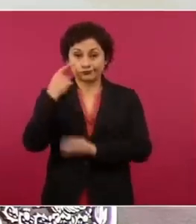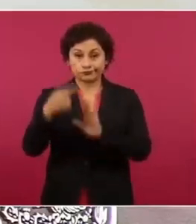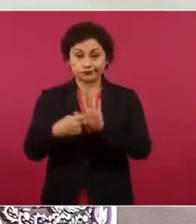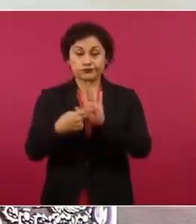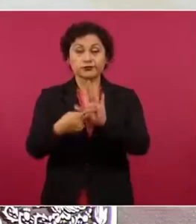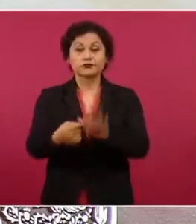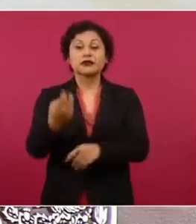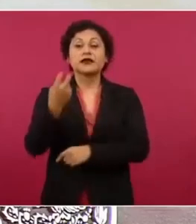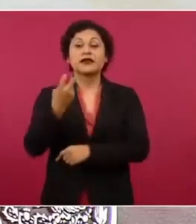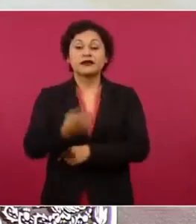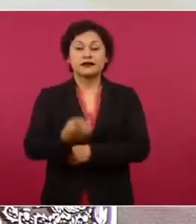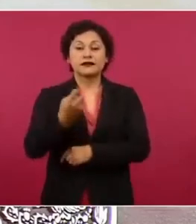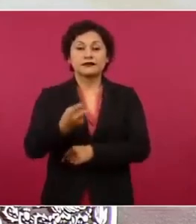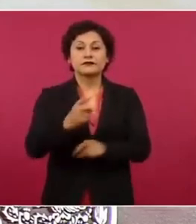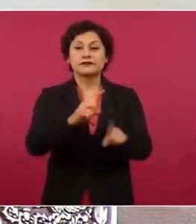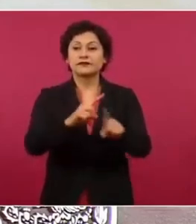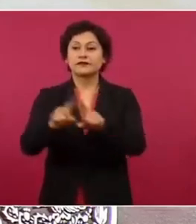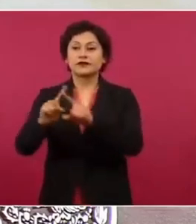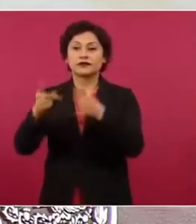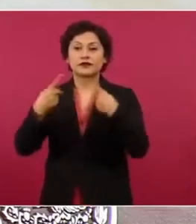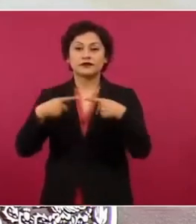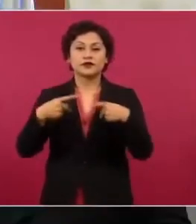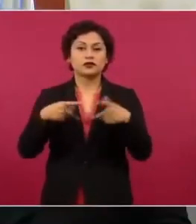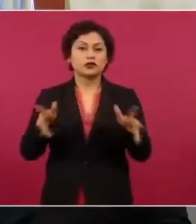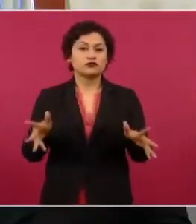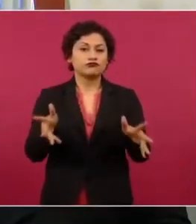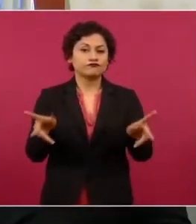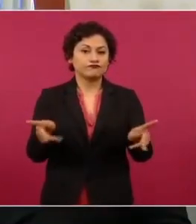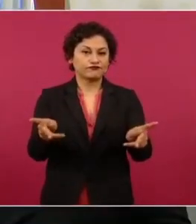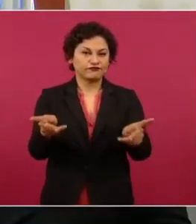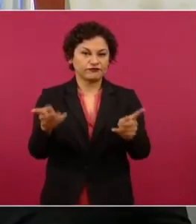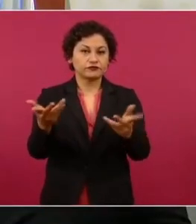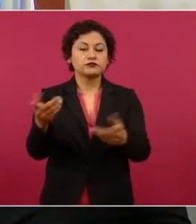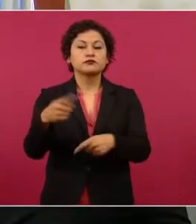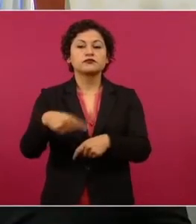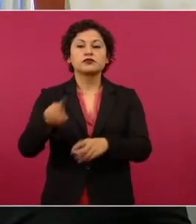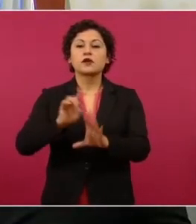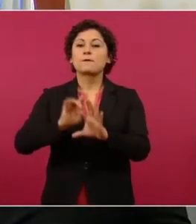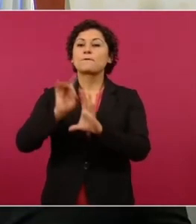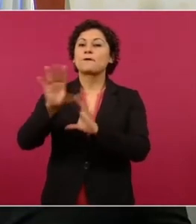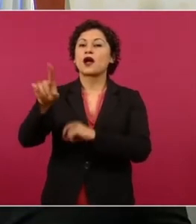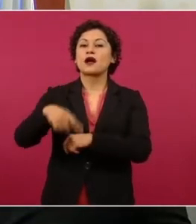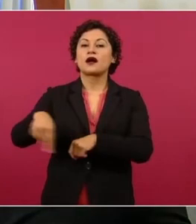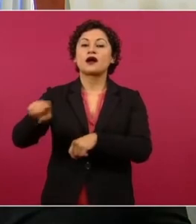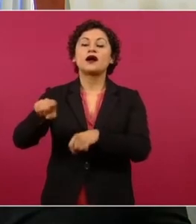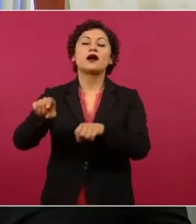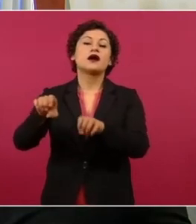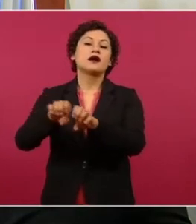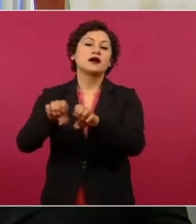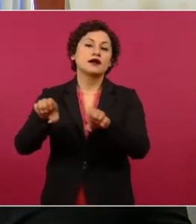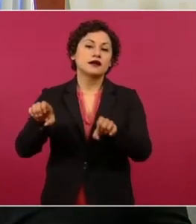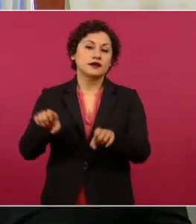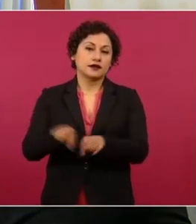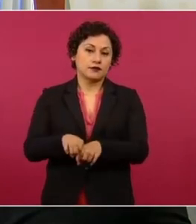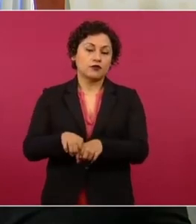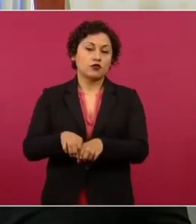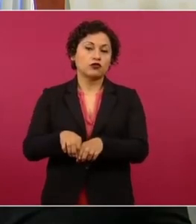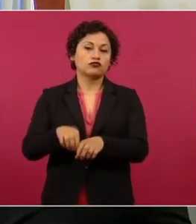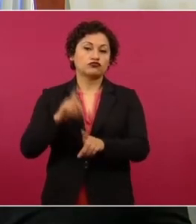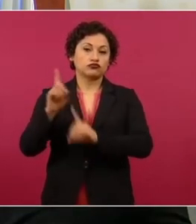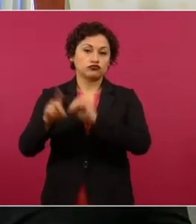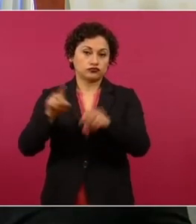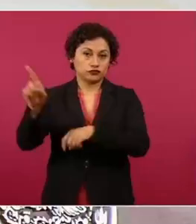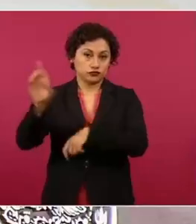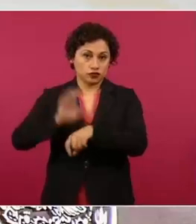los promotores mandan un correo electrónico a un club deportivo de Colombia en donde presumen